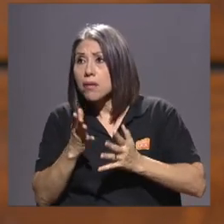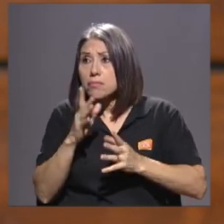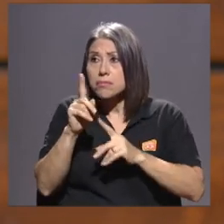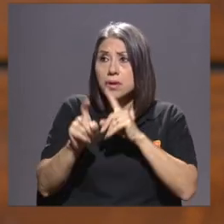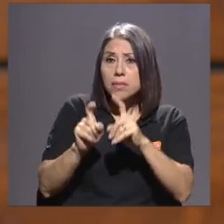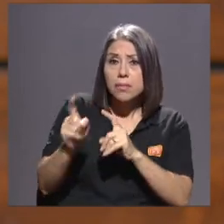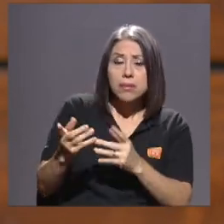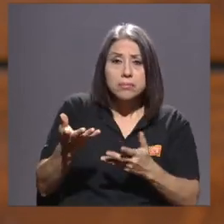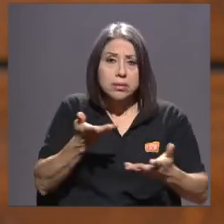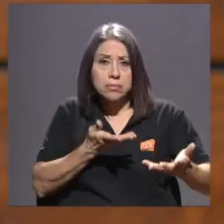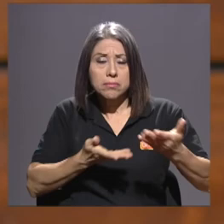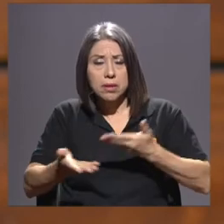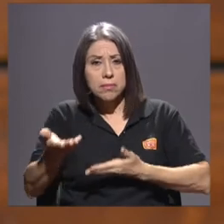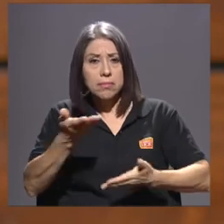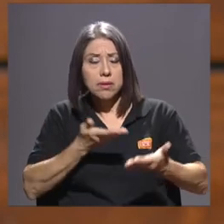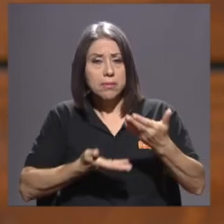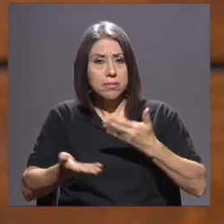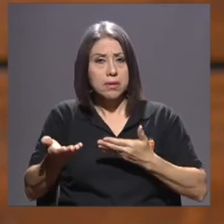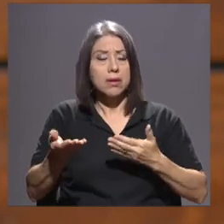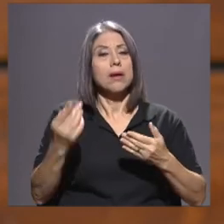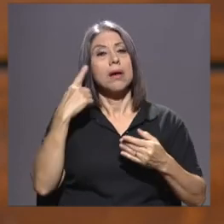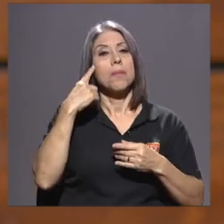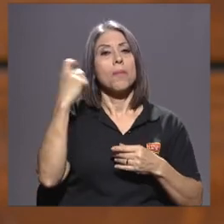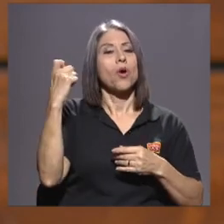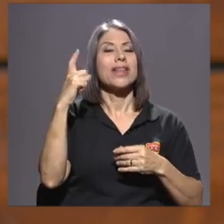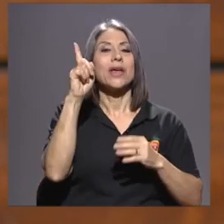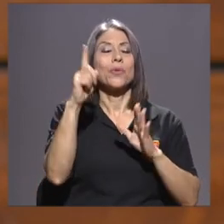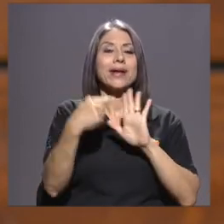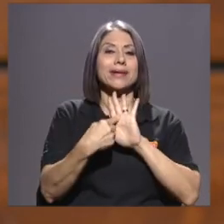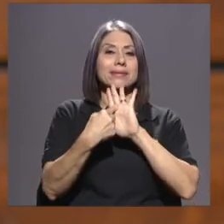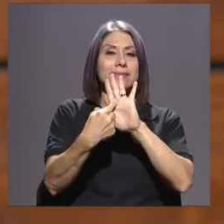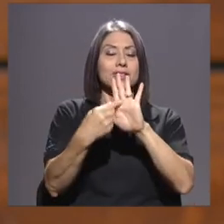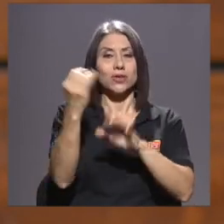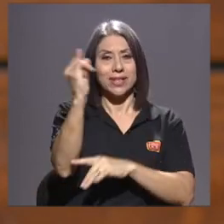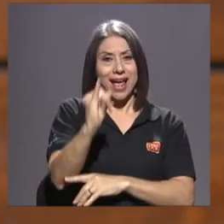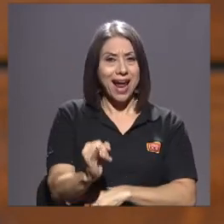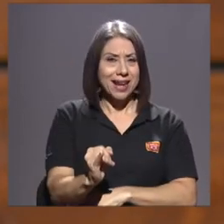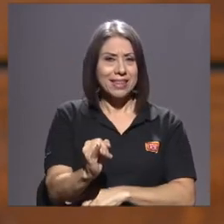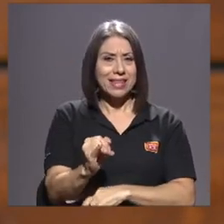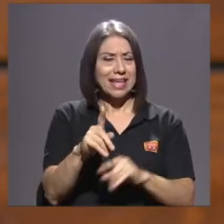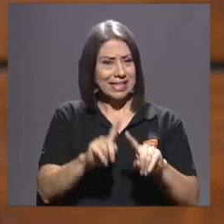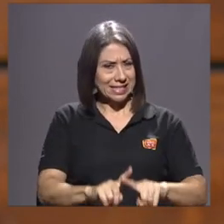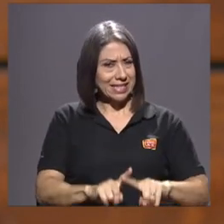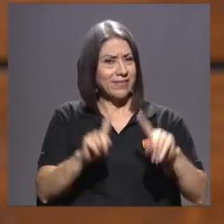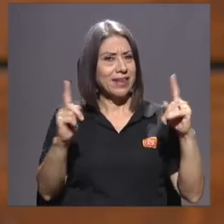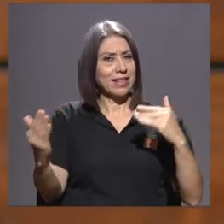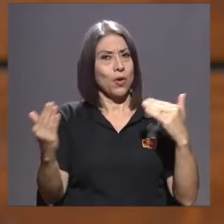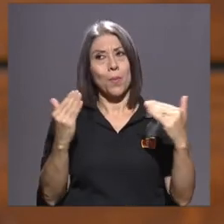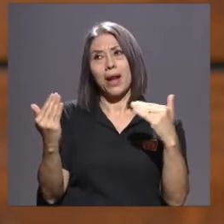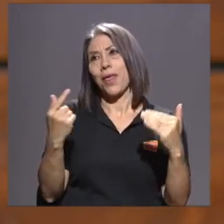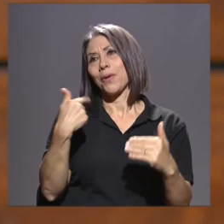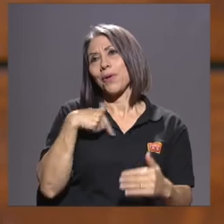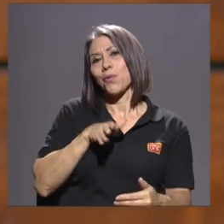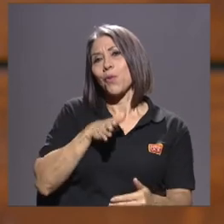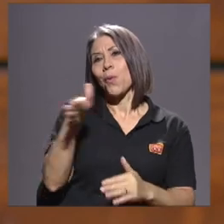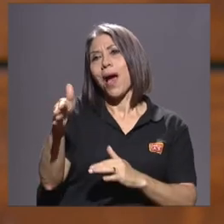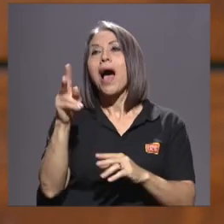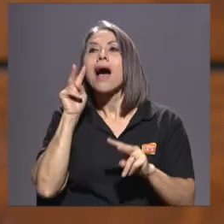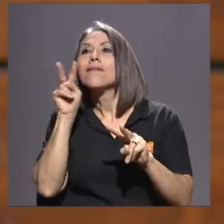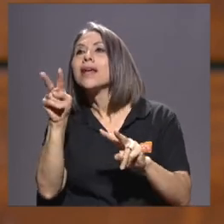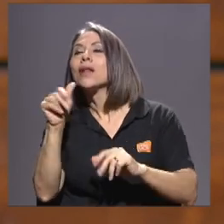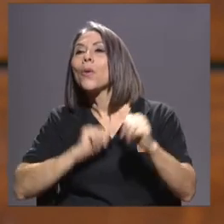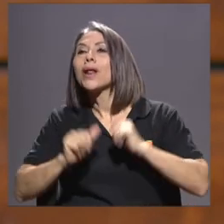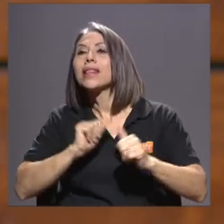el tema con una exhibición de arte es un poco diferente a cuando uno va a una obra de teatro, a un